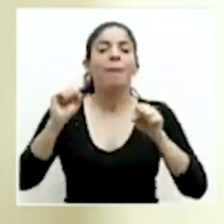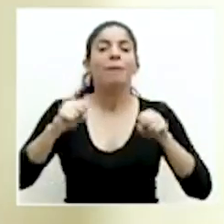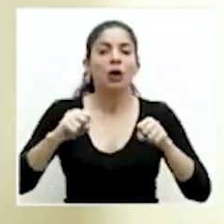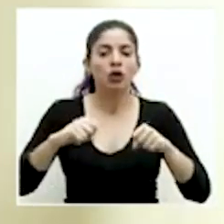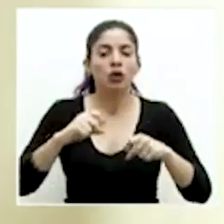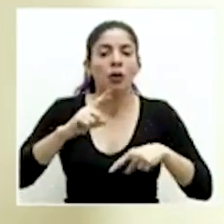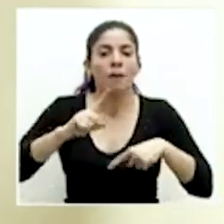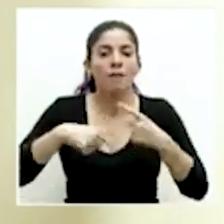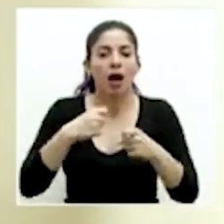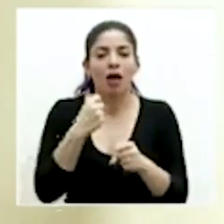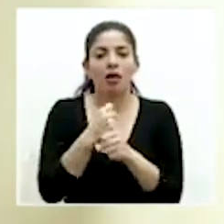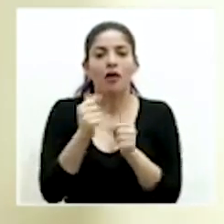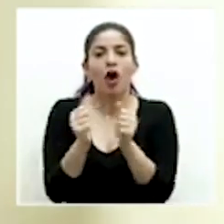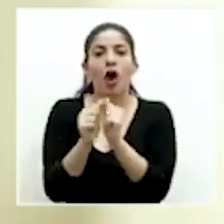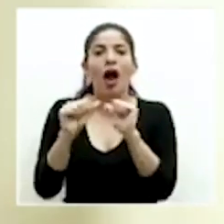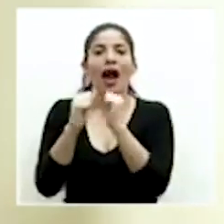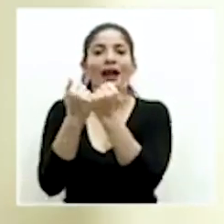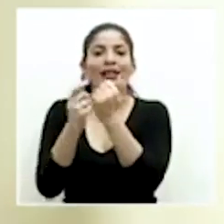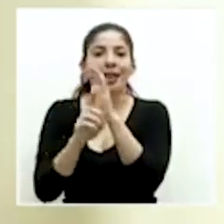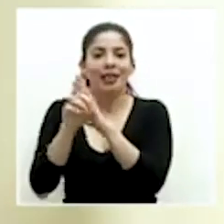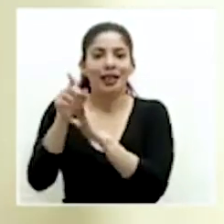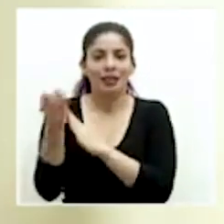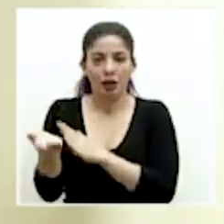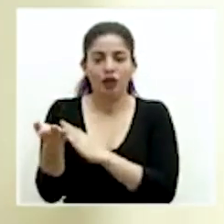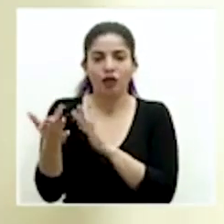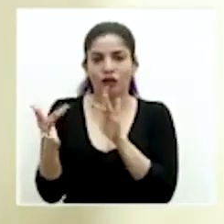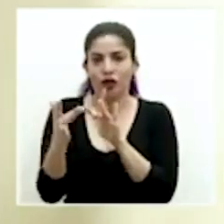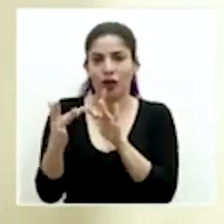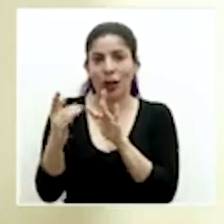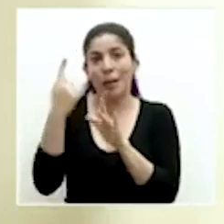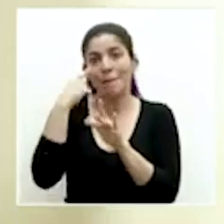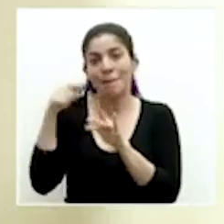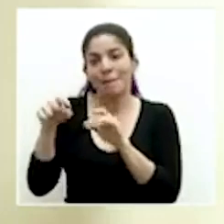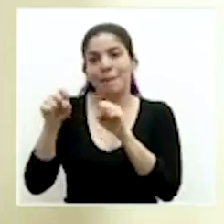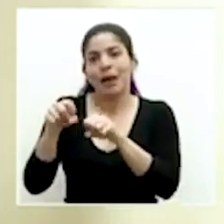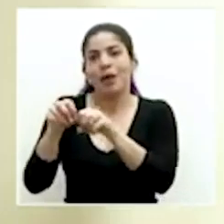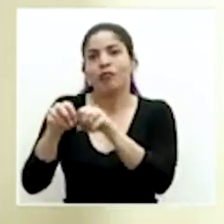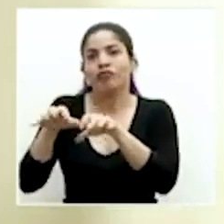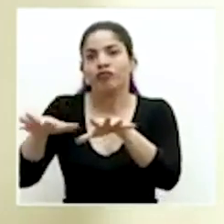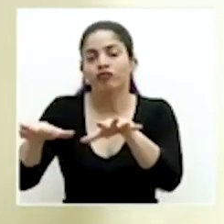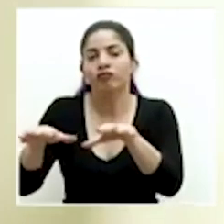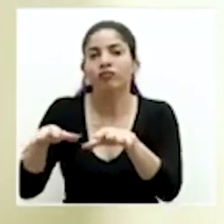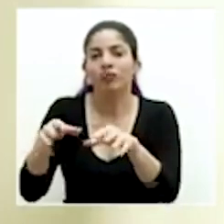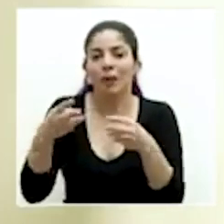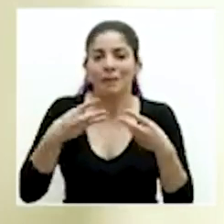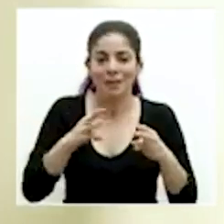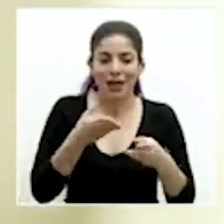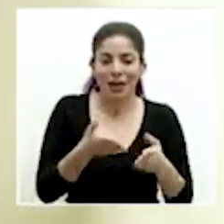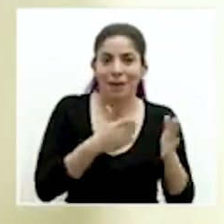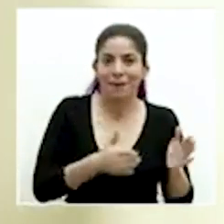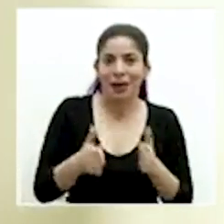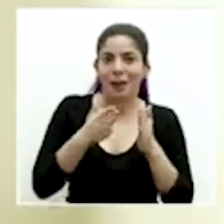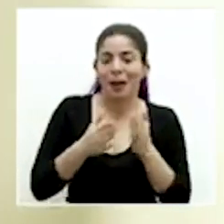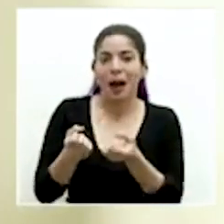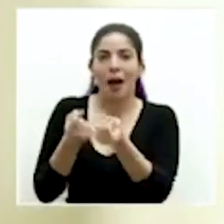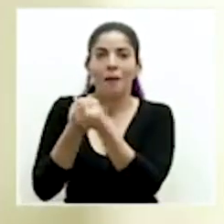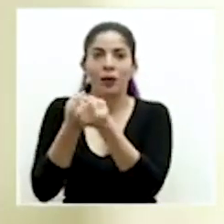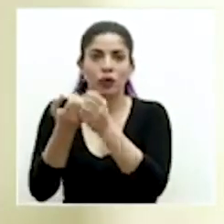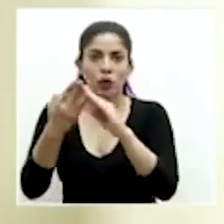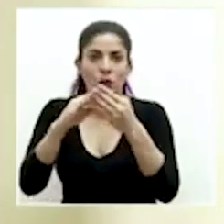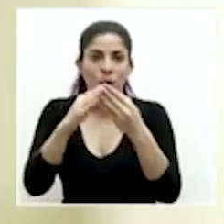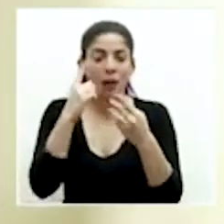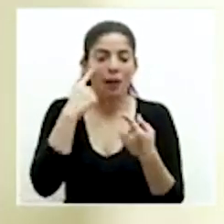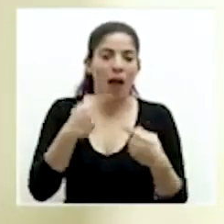trabajar con las asociaciones de desarrollo para poder desarrollar todos estos mecanismos de preparación comunitaria para